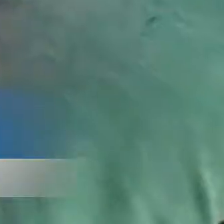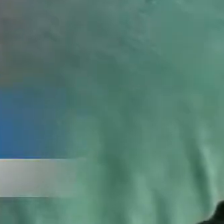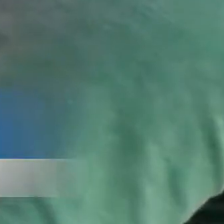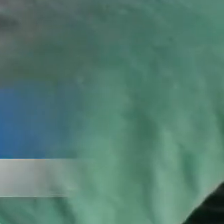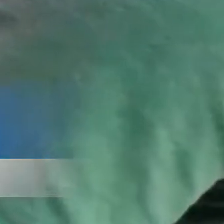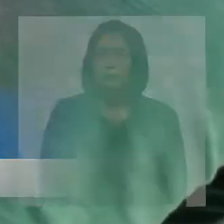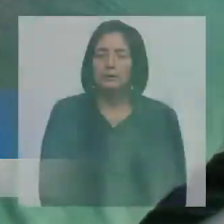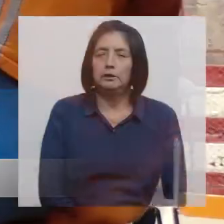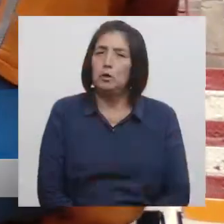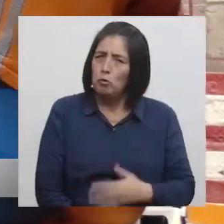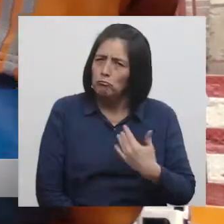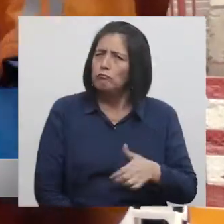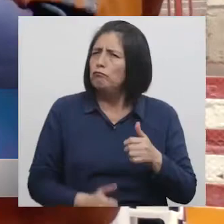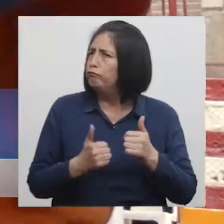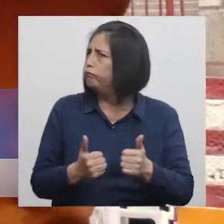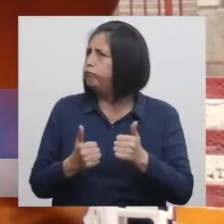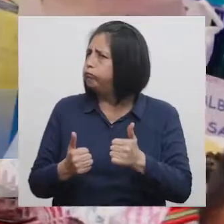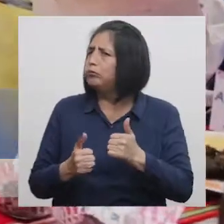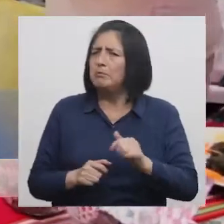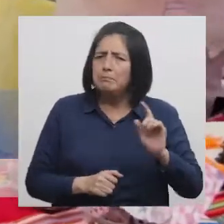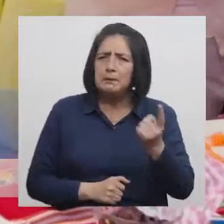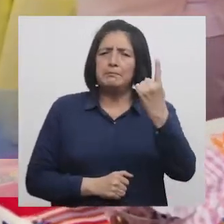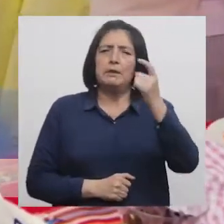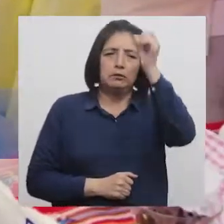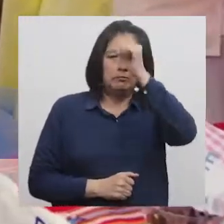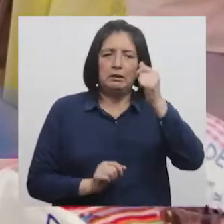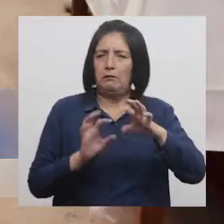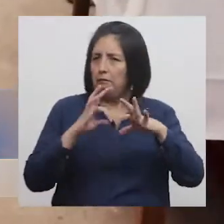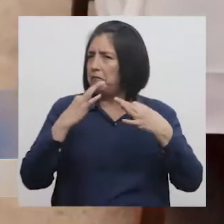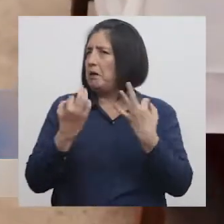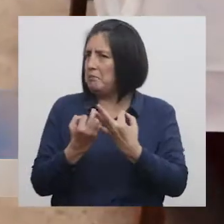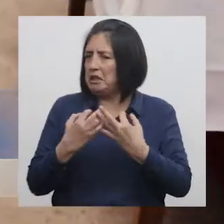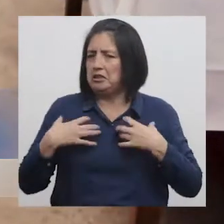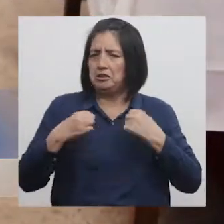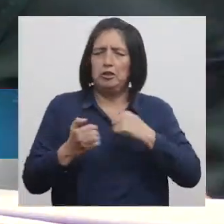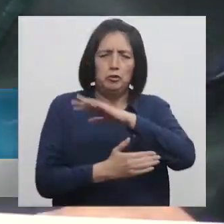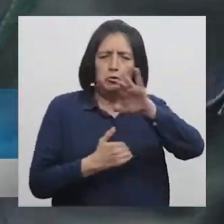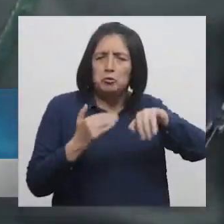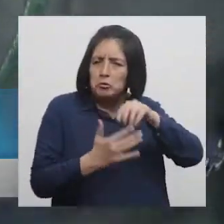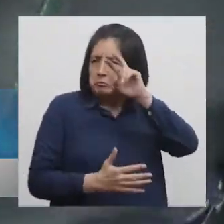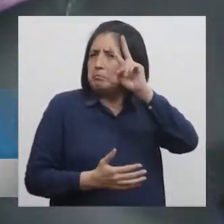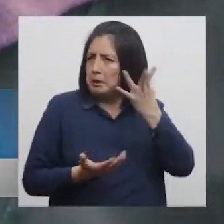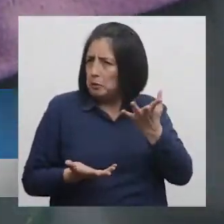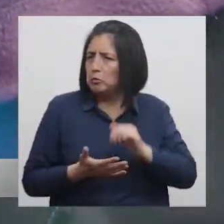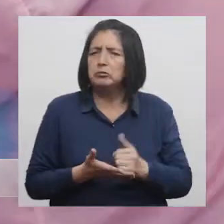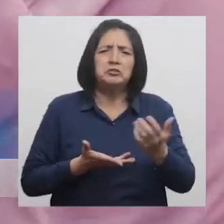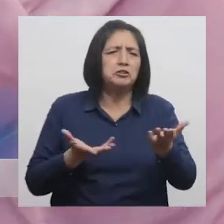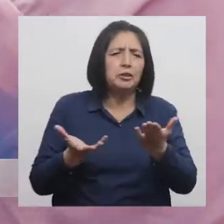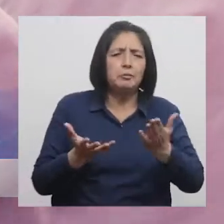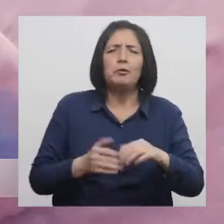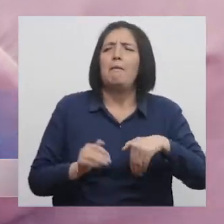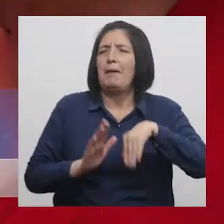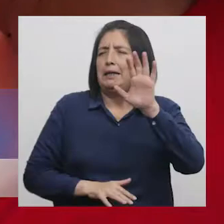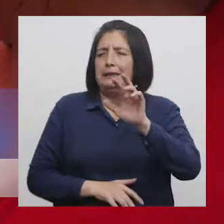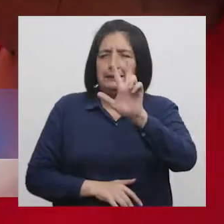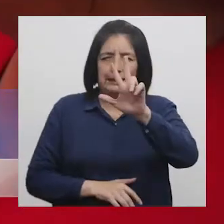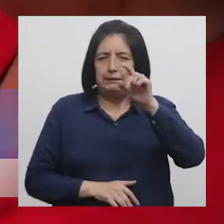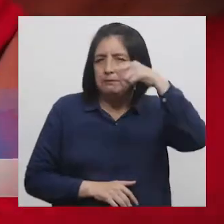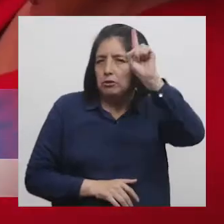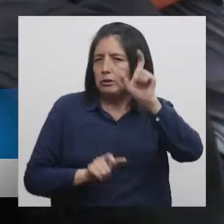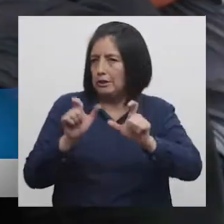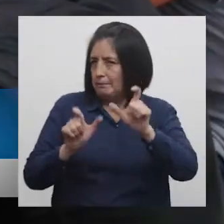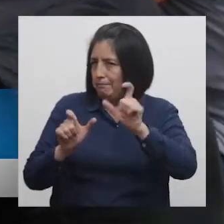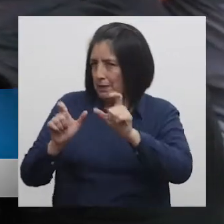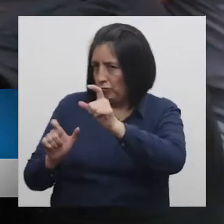Con gran éxito se desarrolló el primer domingo familiar de la salud a nivel nacional Donde se atendió a más de 3 millones de personas